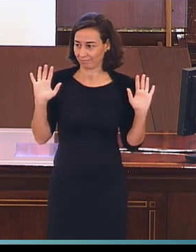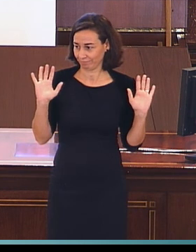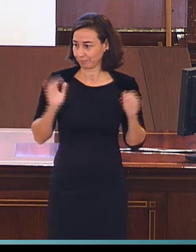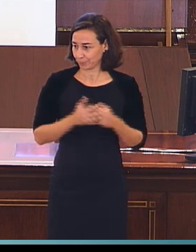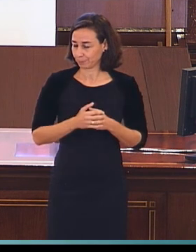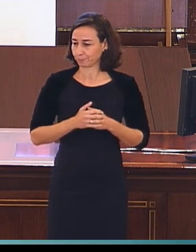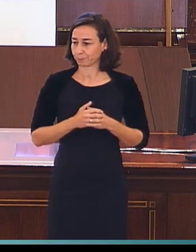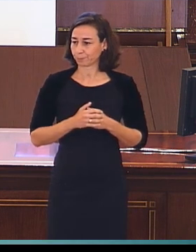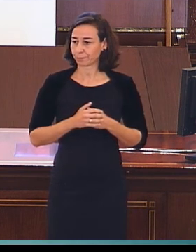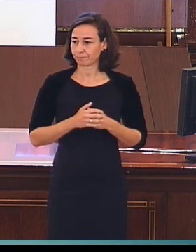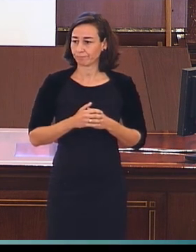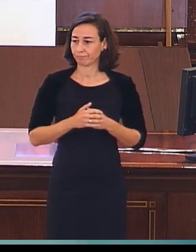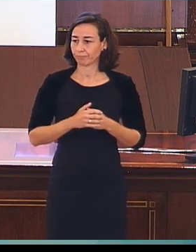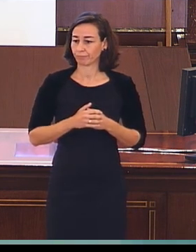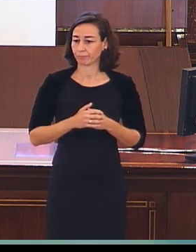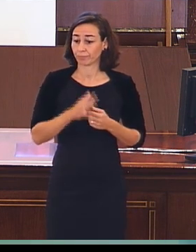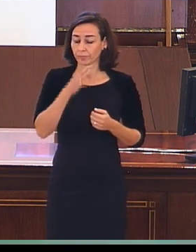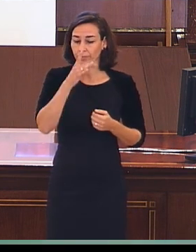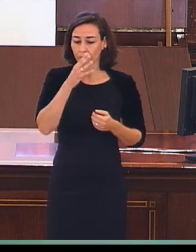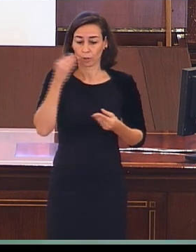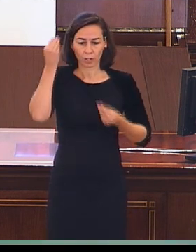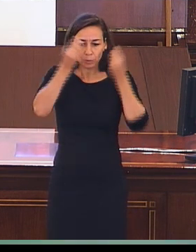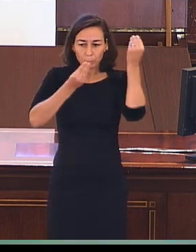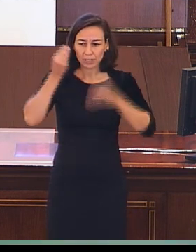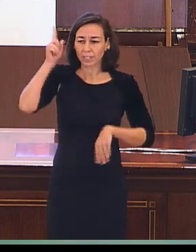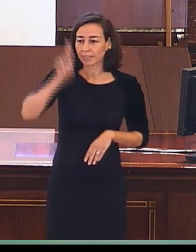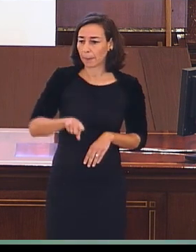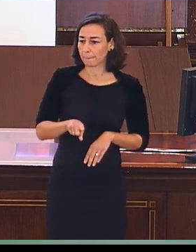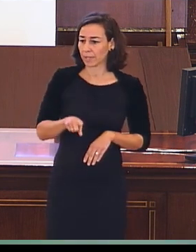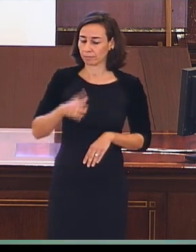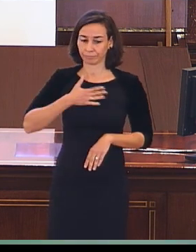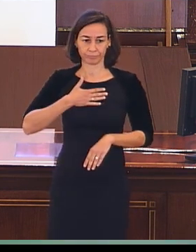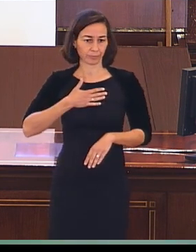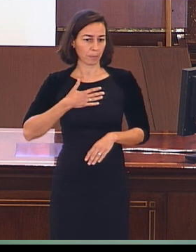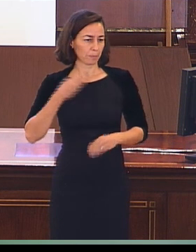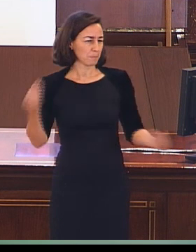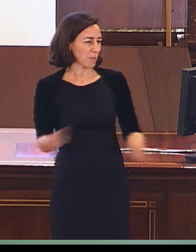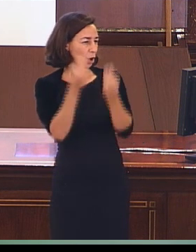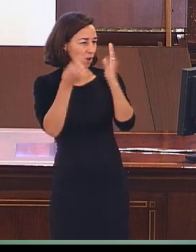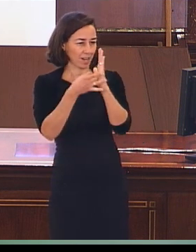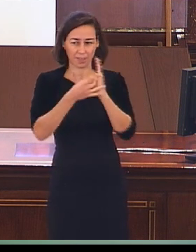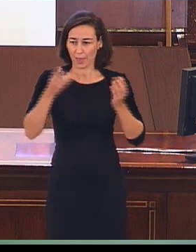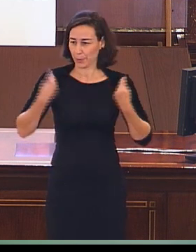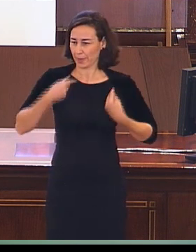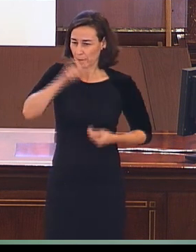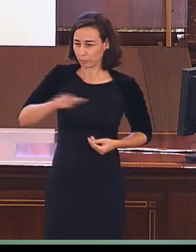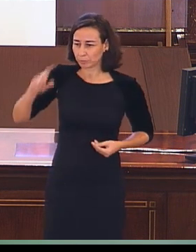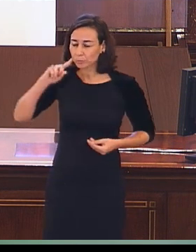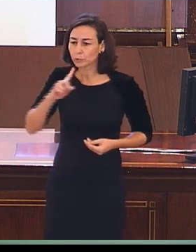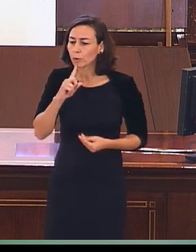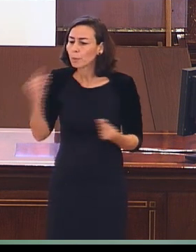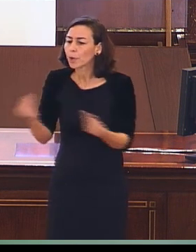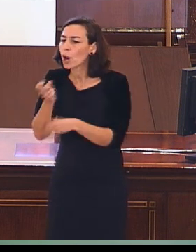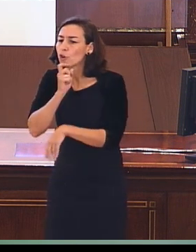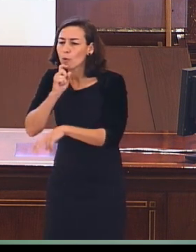Bueno, ¿cómo pueden mejorar los estudios la calidad de vida de las personas en general? A mí se me ocurre plantear algunas